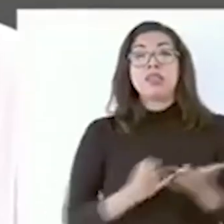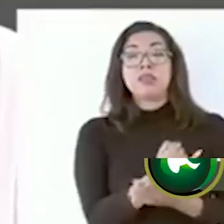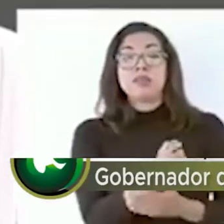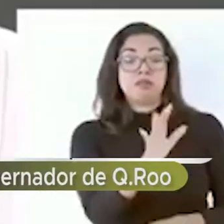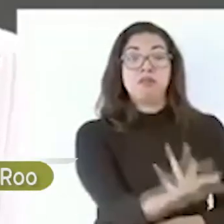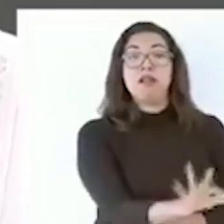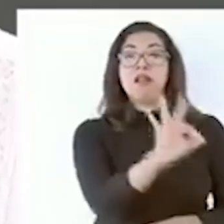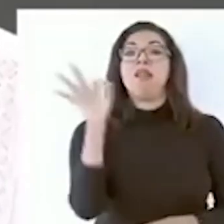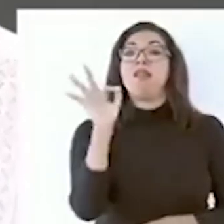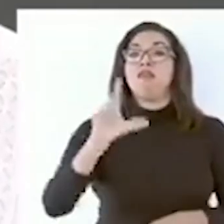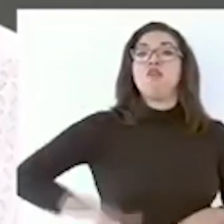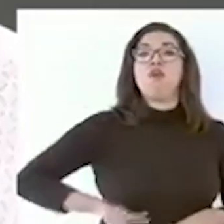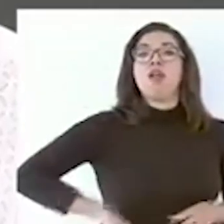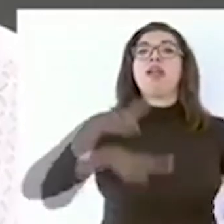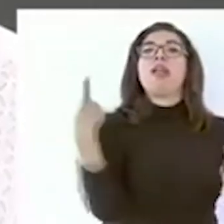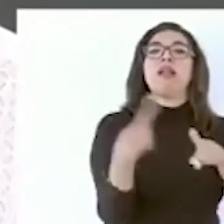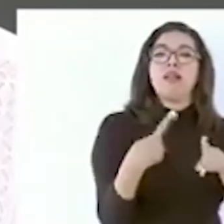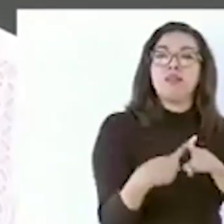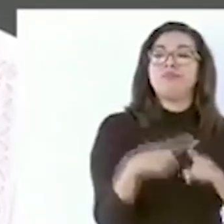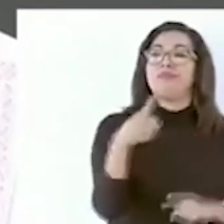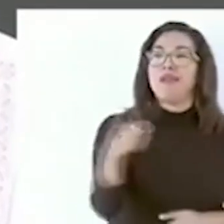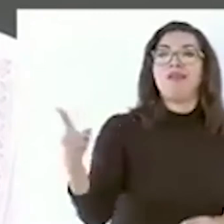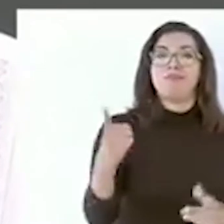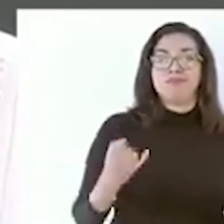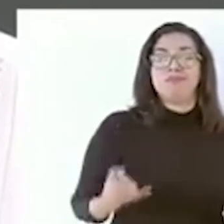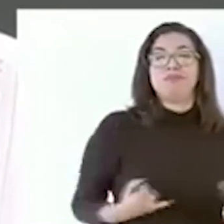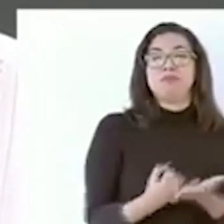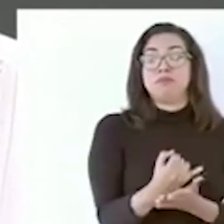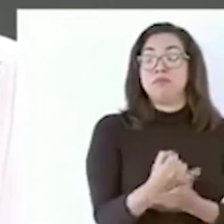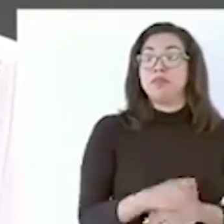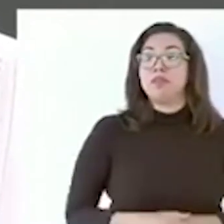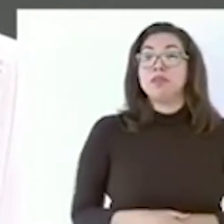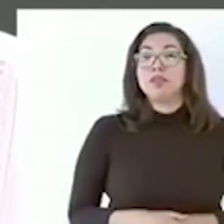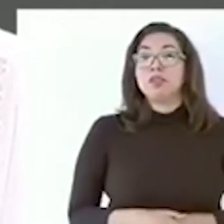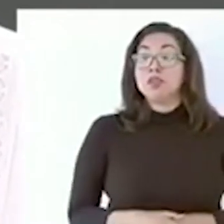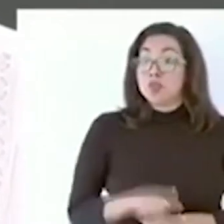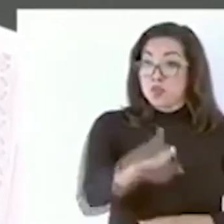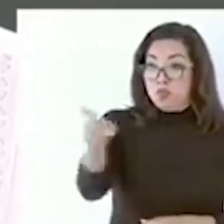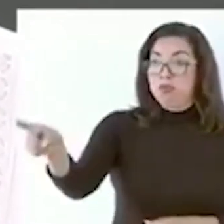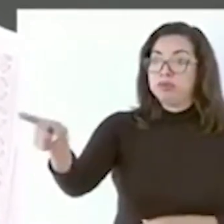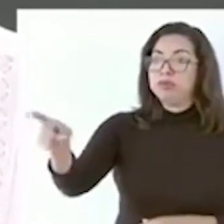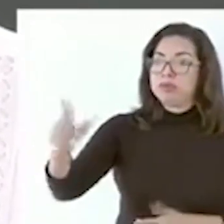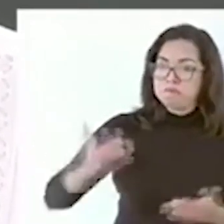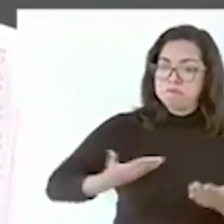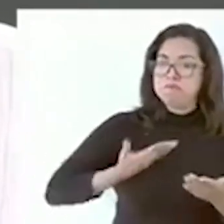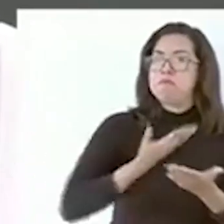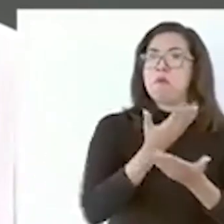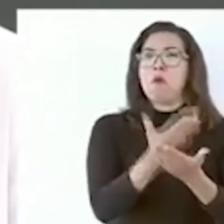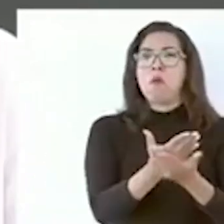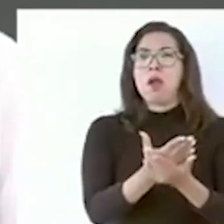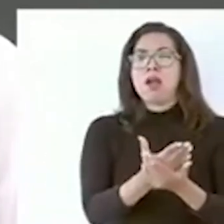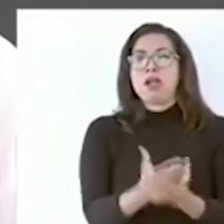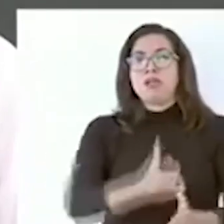públicamente le reitero mi absoluto apoyo a su propuesta de suscribir y honrar un acuerdo nacional